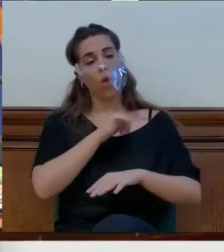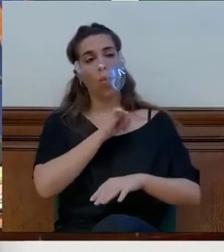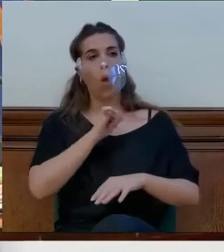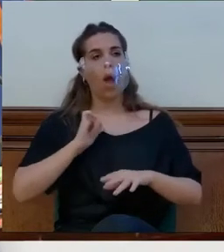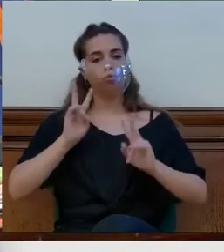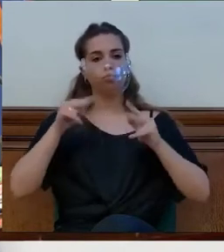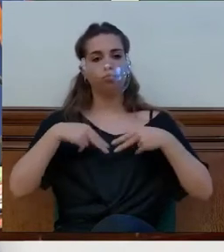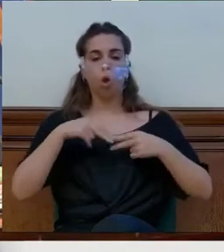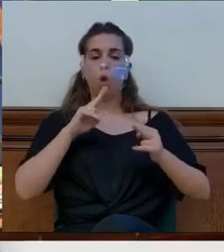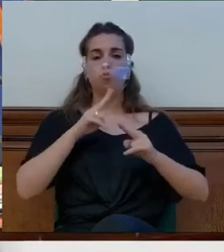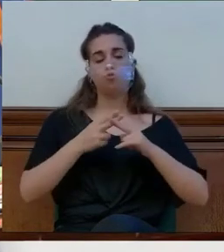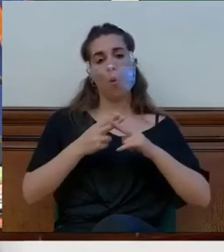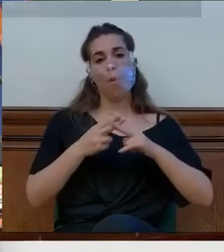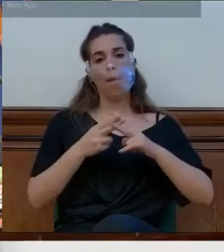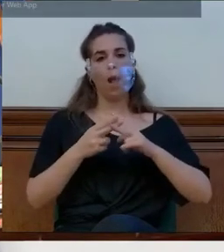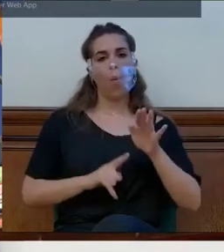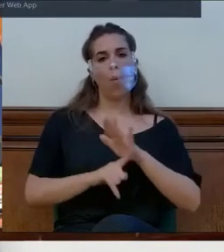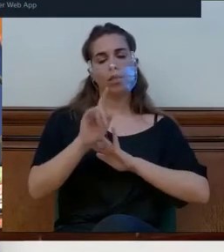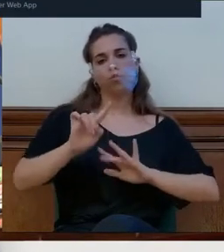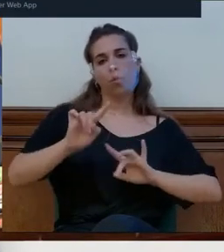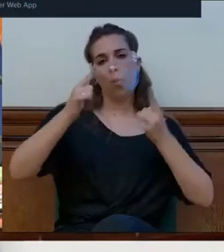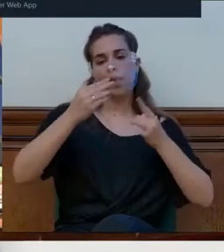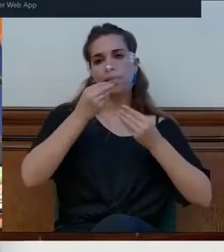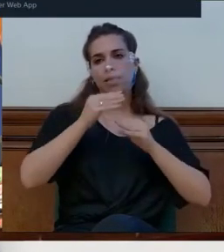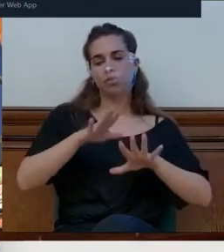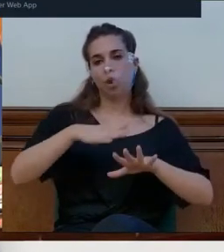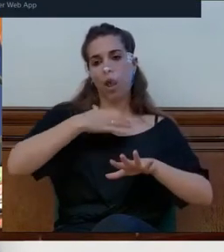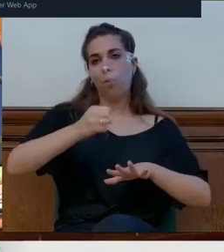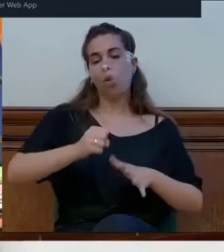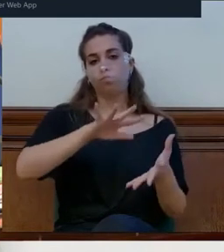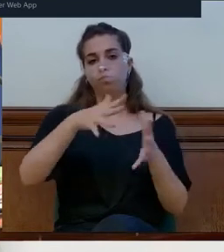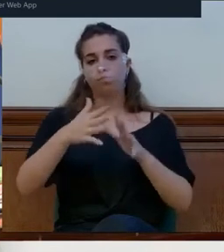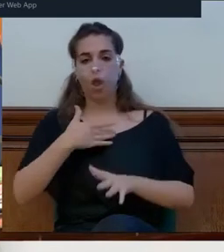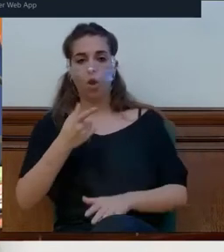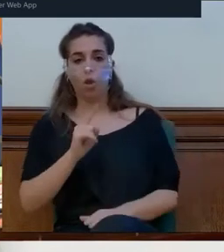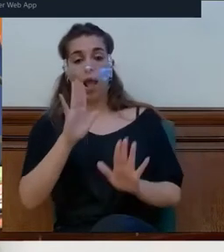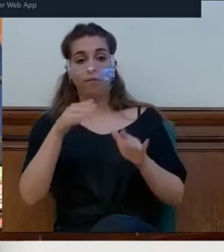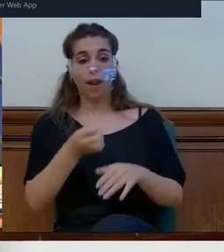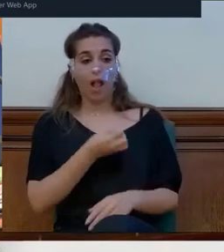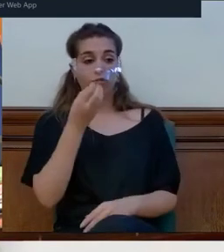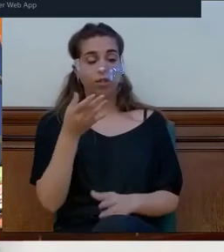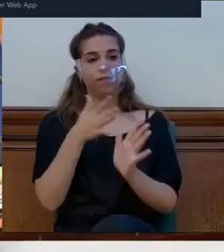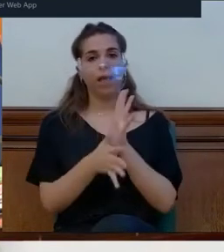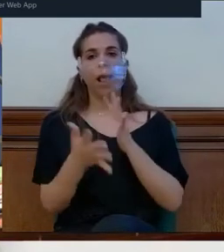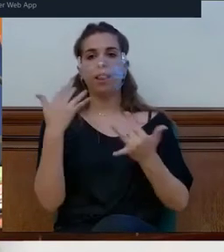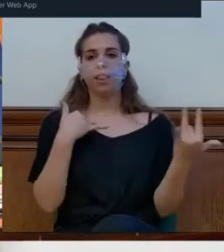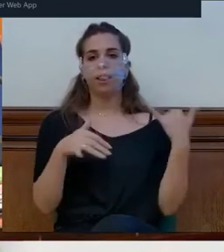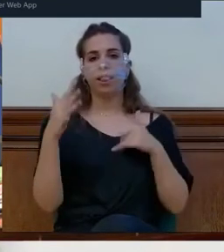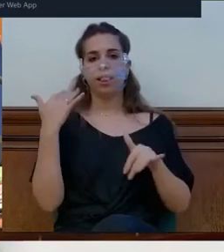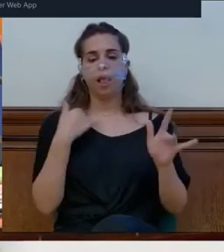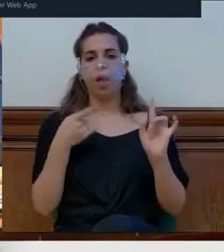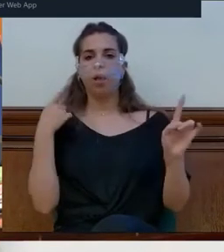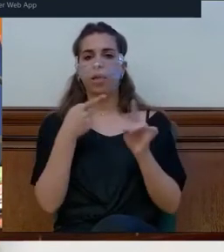historia de Móstoles no la quiso suscribir. Y se justificaba el PSOE para no suscribirla, contando milongas a nuestros